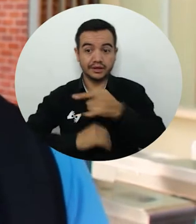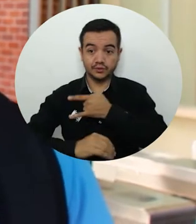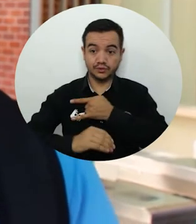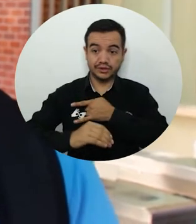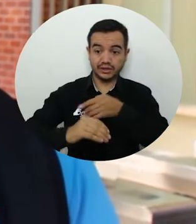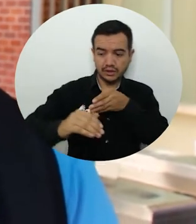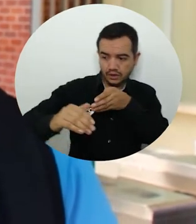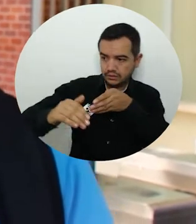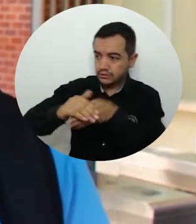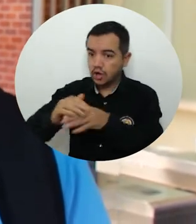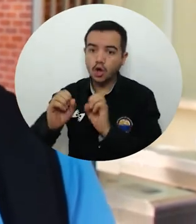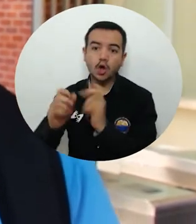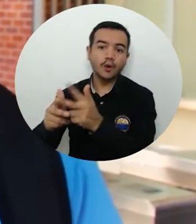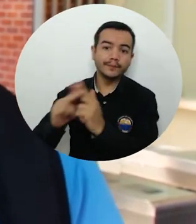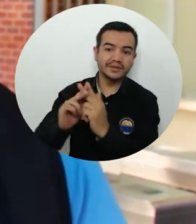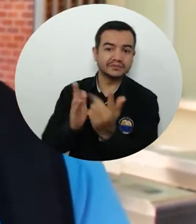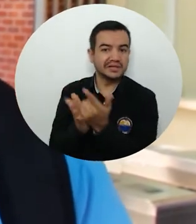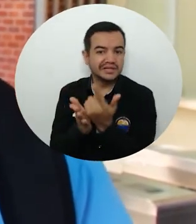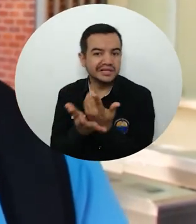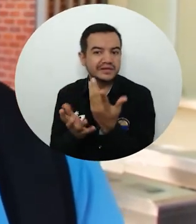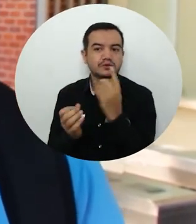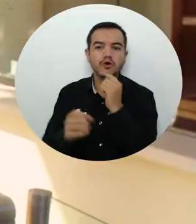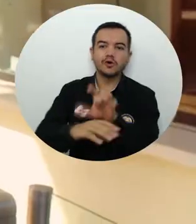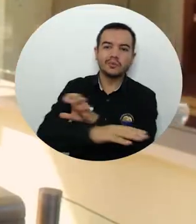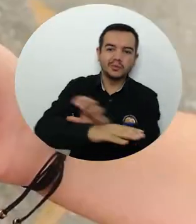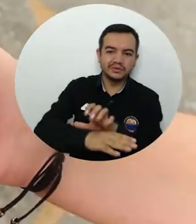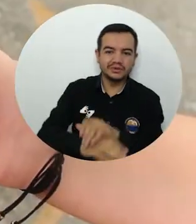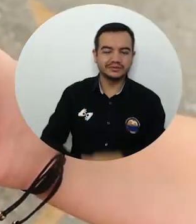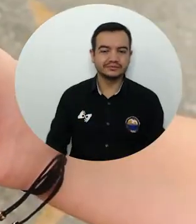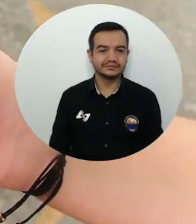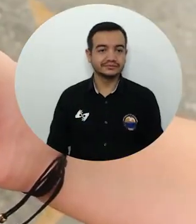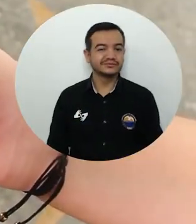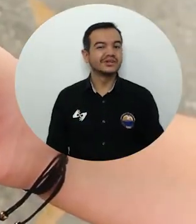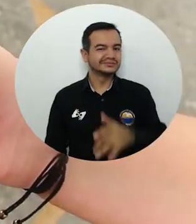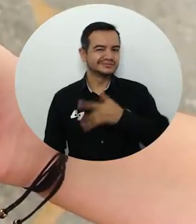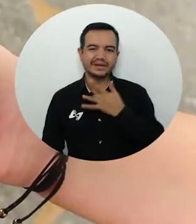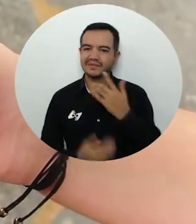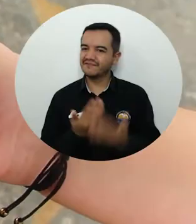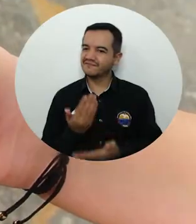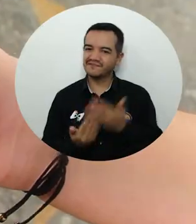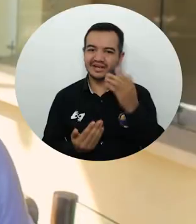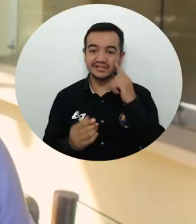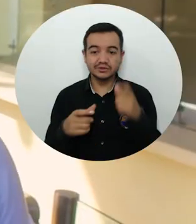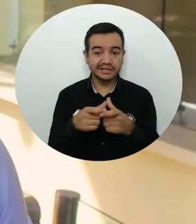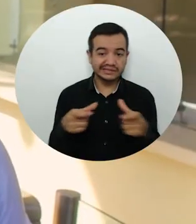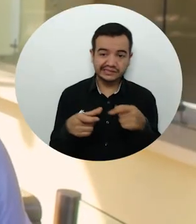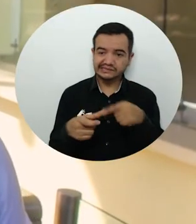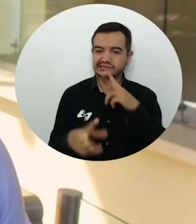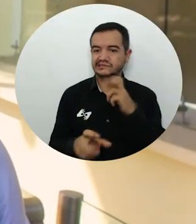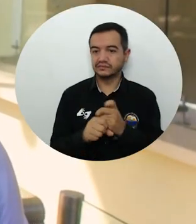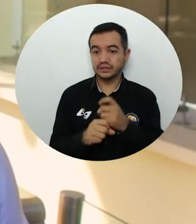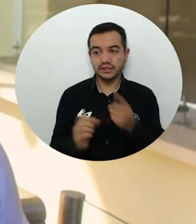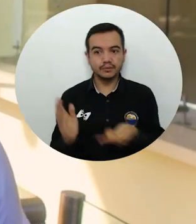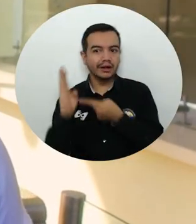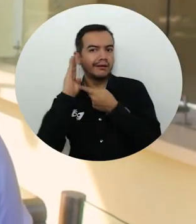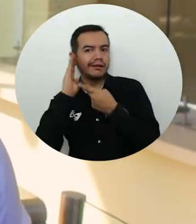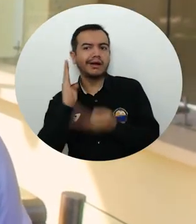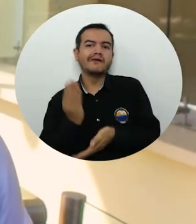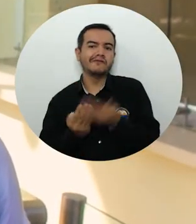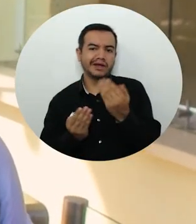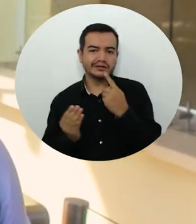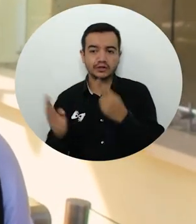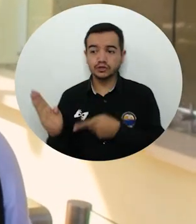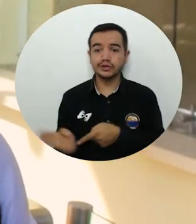cuestión con los préstamos en la biblioteca, los libros, los computadores. La verdad es más fácil de utilizar que el carnet y con este ya solo es mostrarlo,